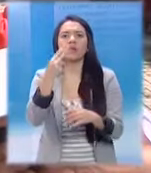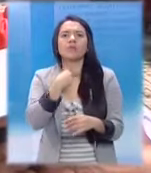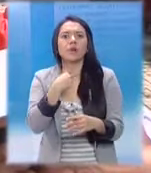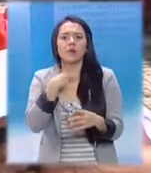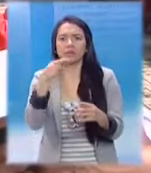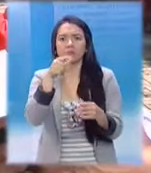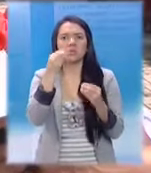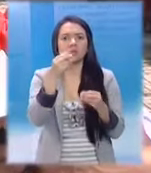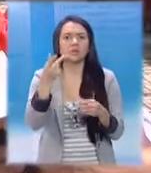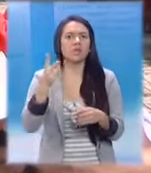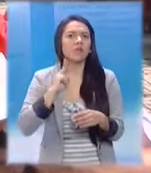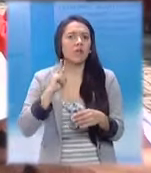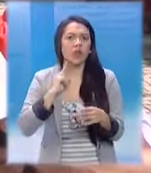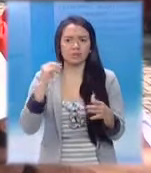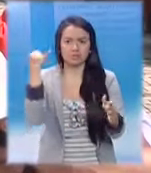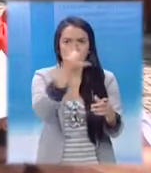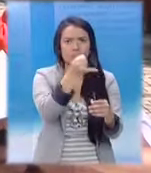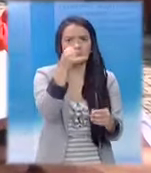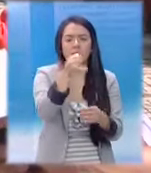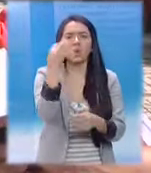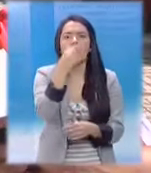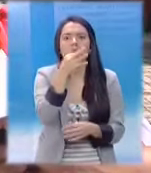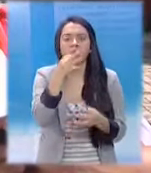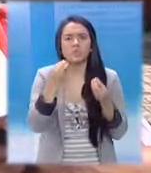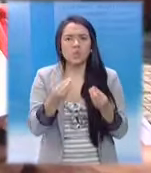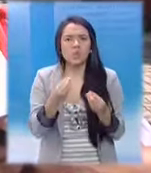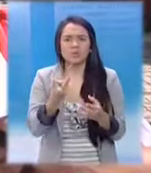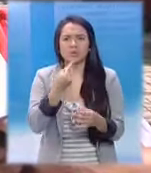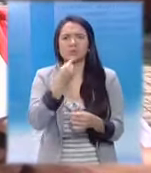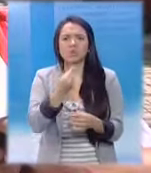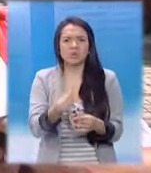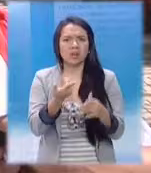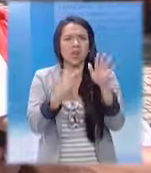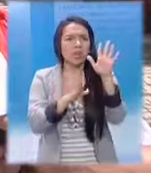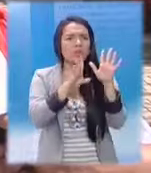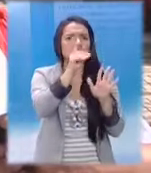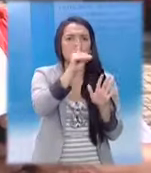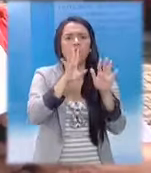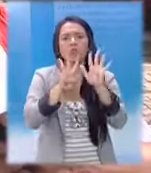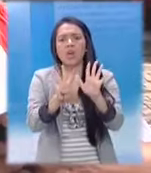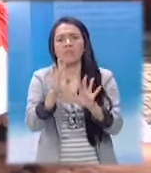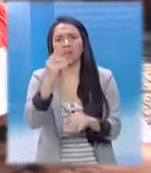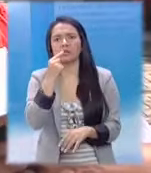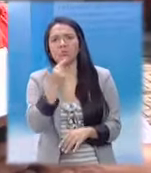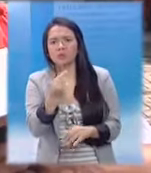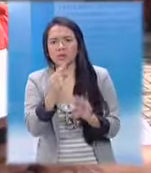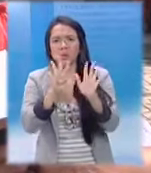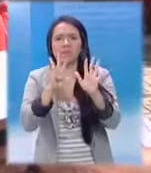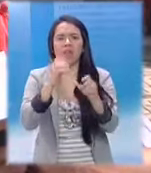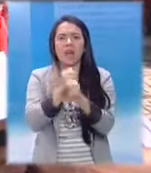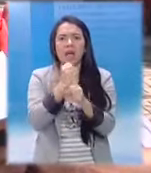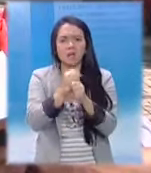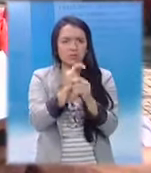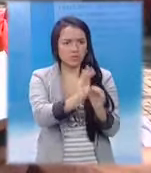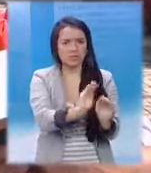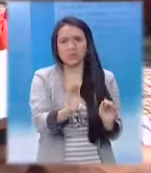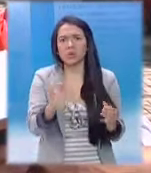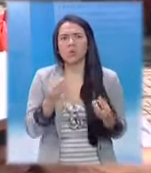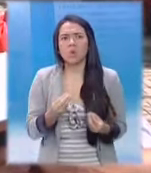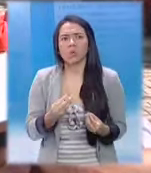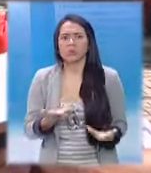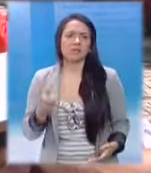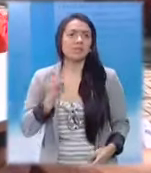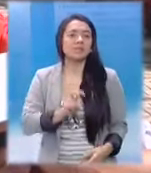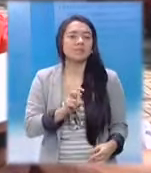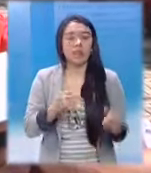efectivamente que es un delito los embarazos en niños de 9 a 14 años, que se cumplan esas políticas